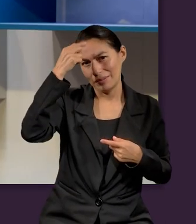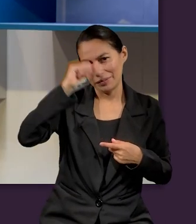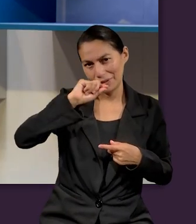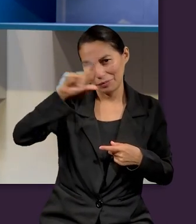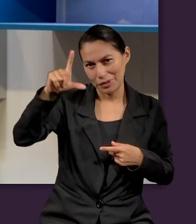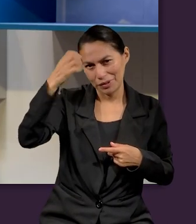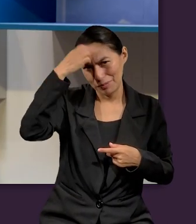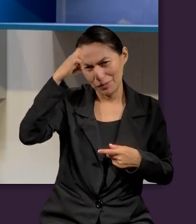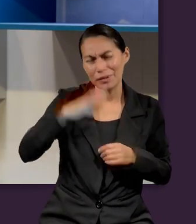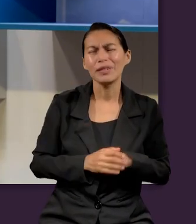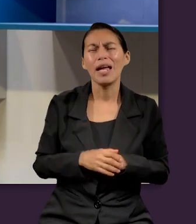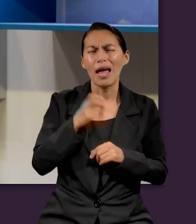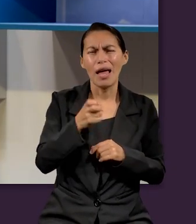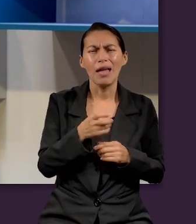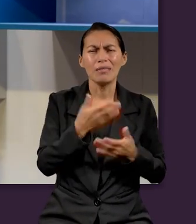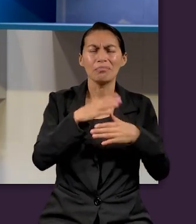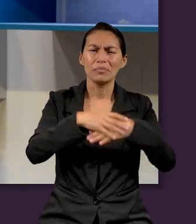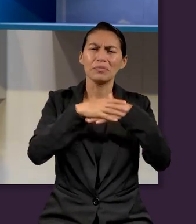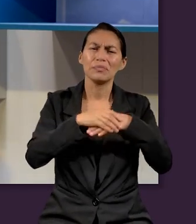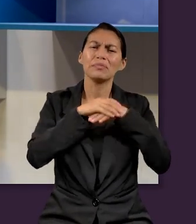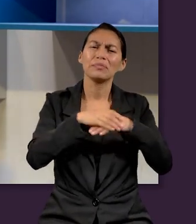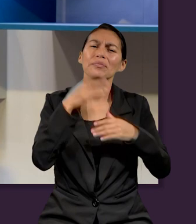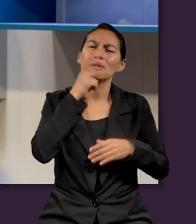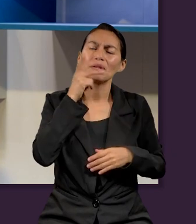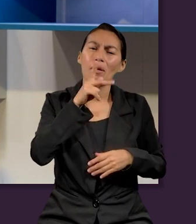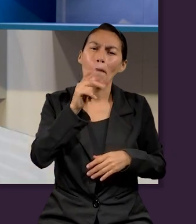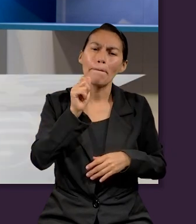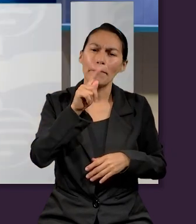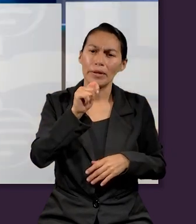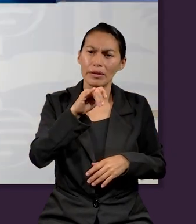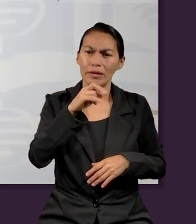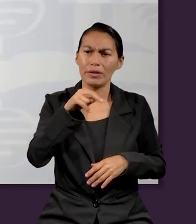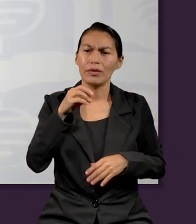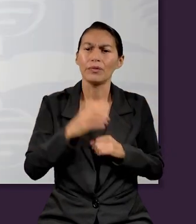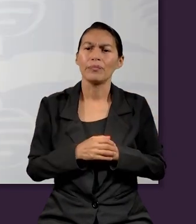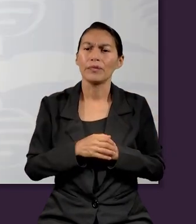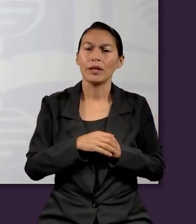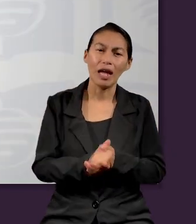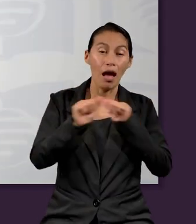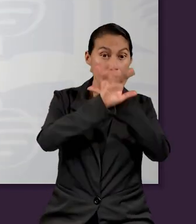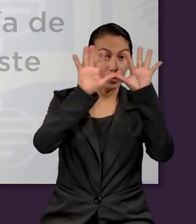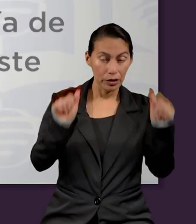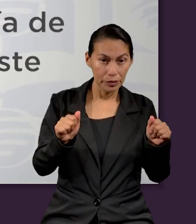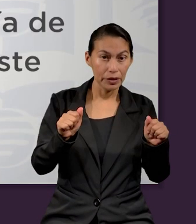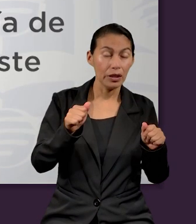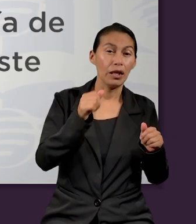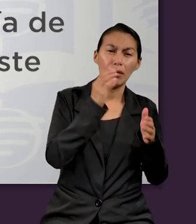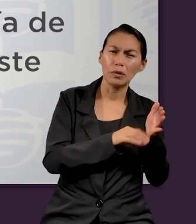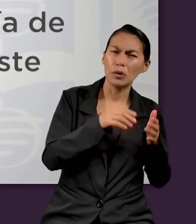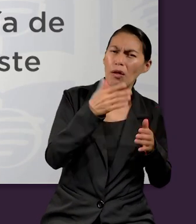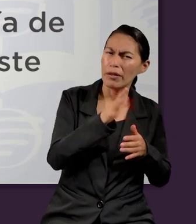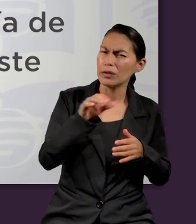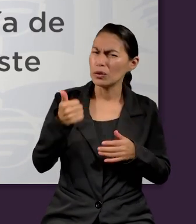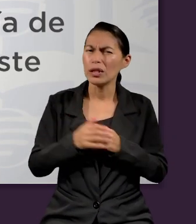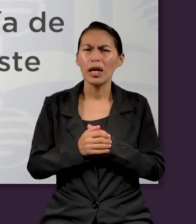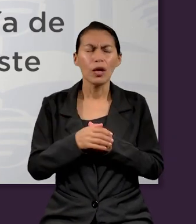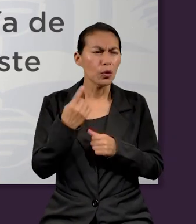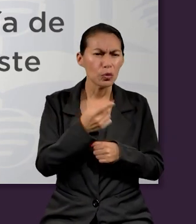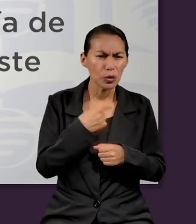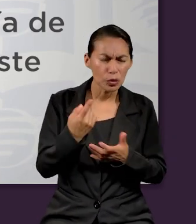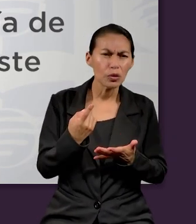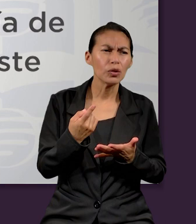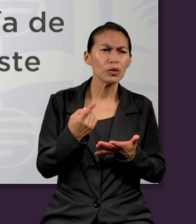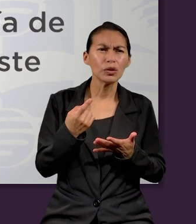con uno de nuestros expertos. Saludamos al Pastor Patiño y según Apocalipsis 12, del 10 y 11, ¿Cuánto